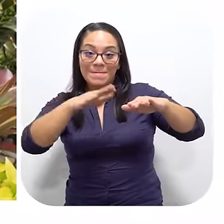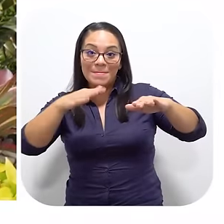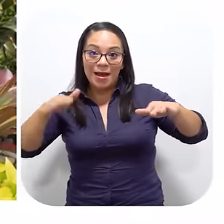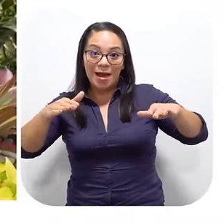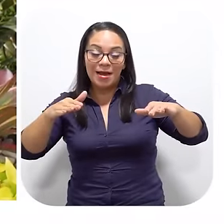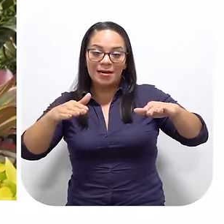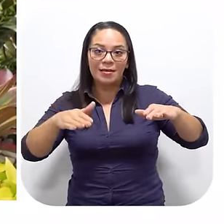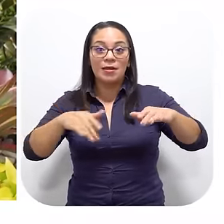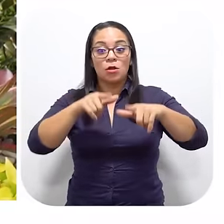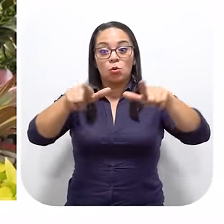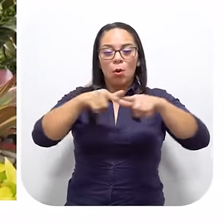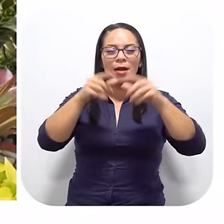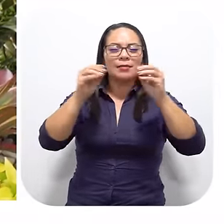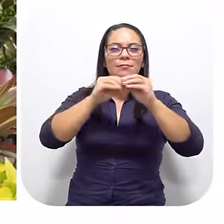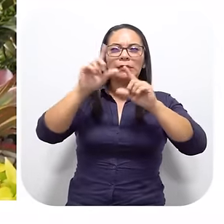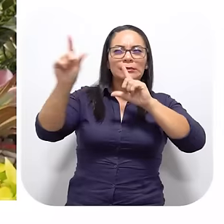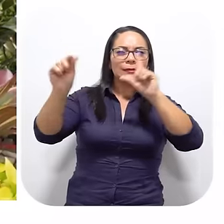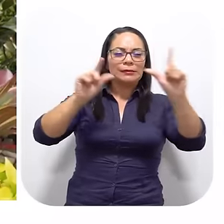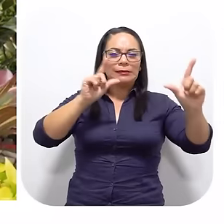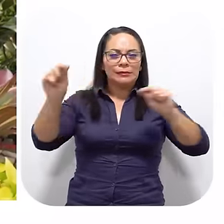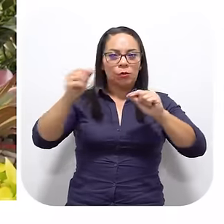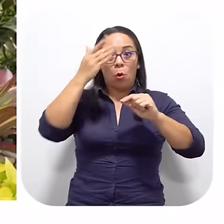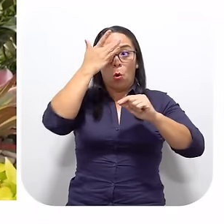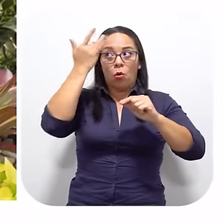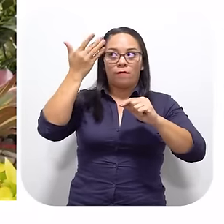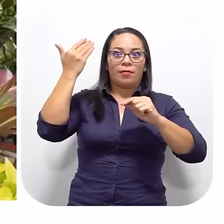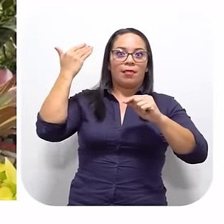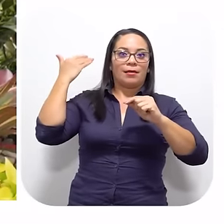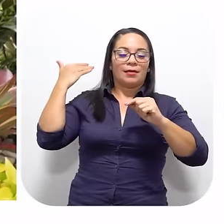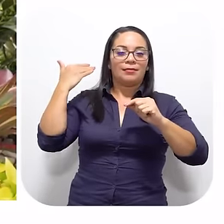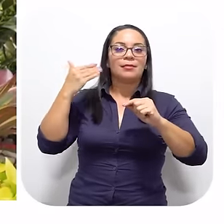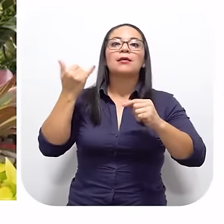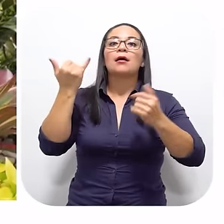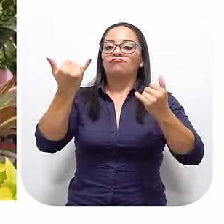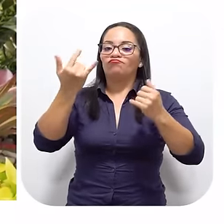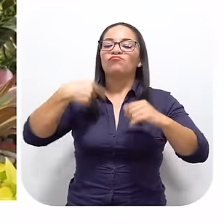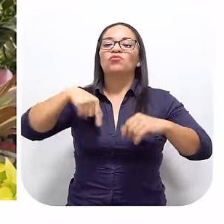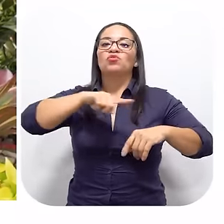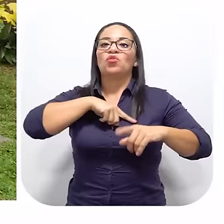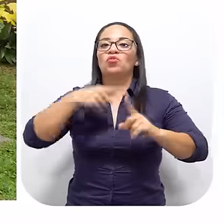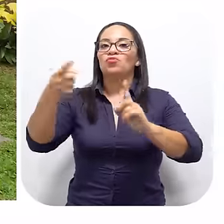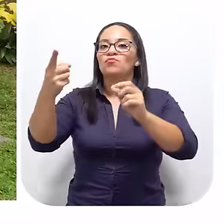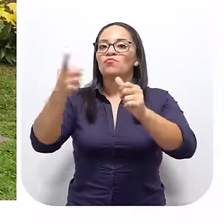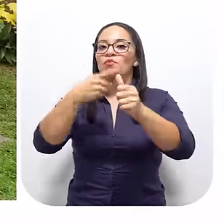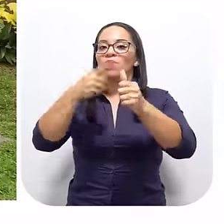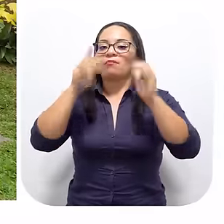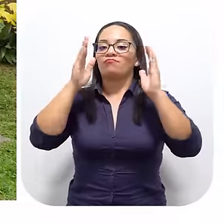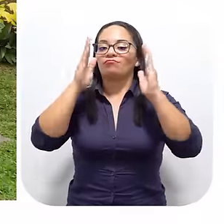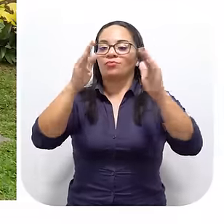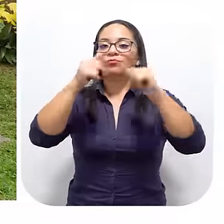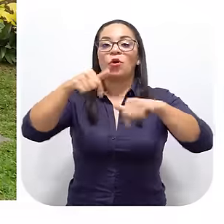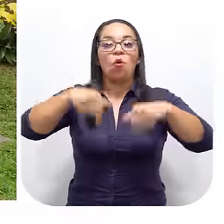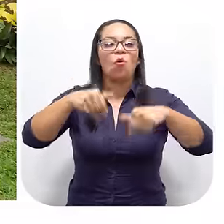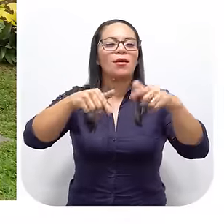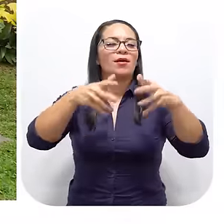Partes más olvidadas De Costa Rica como una De nuestras prioridades fundamentales Hoy tengo